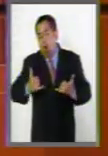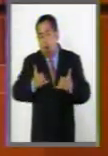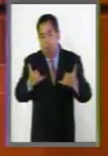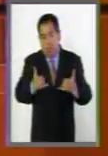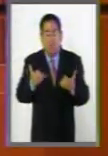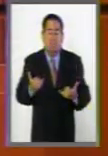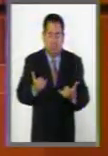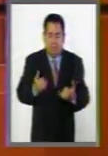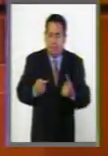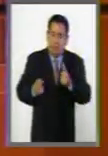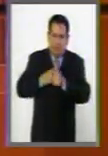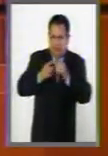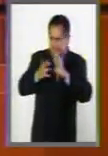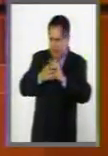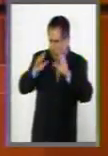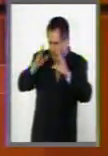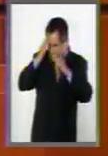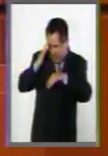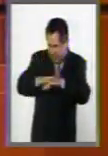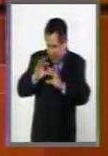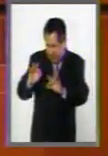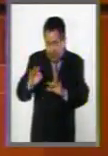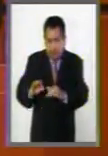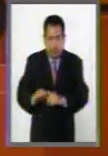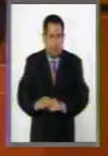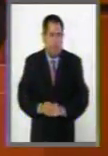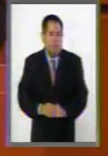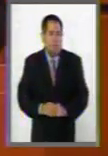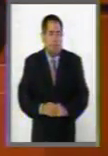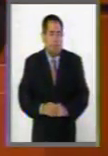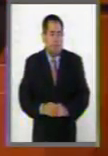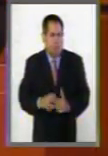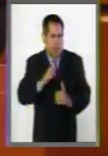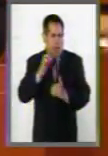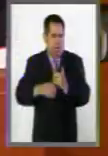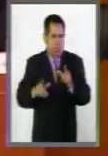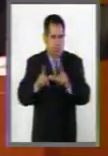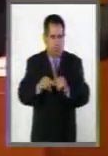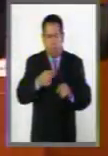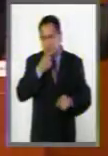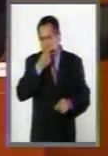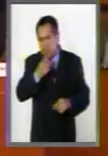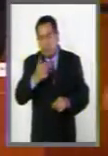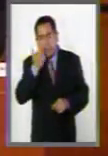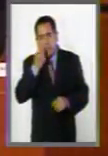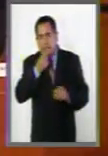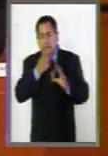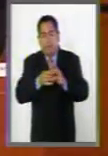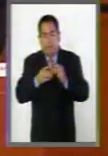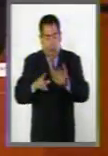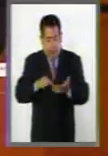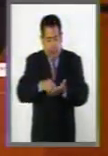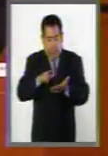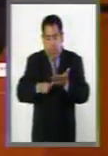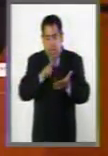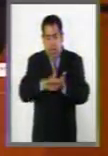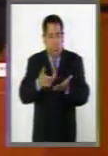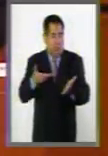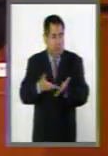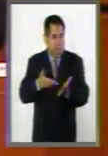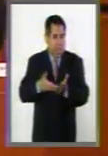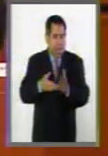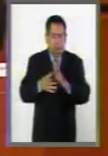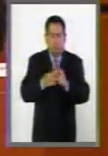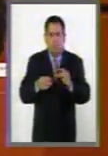una óptica integral. Para concluir mi intervención, quiero señalar que el proyecto de ley que se encuentra a